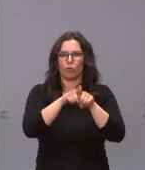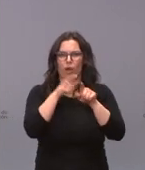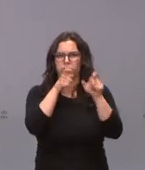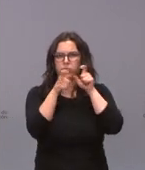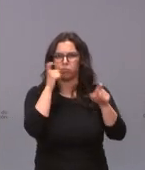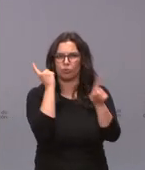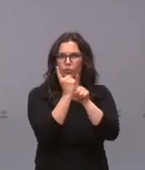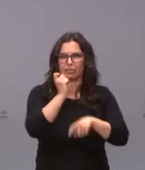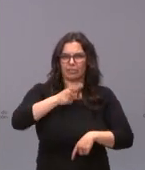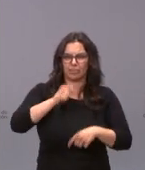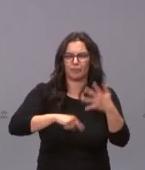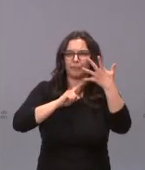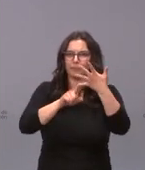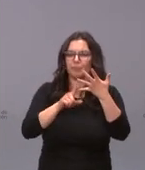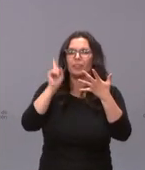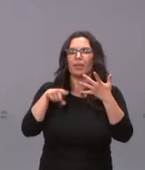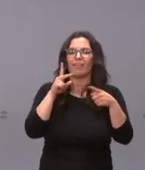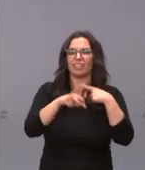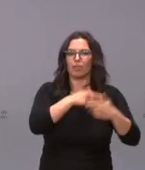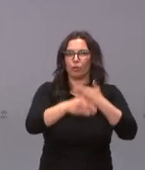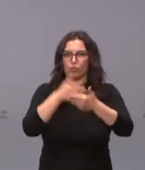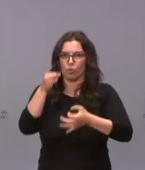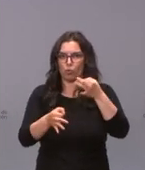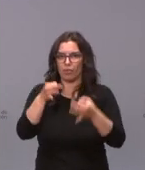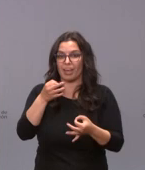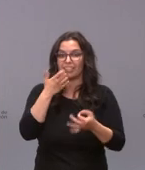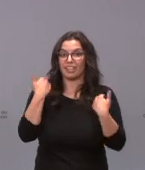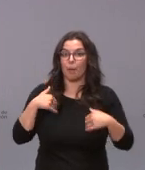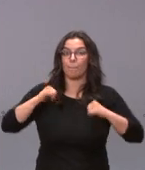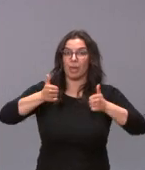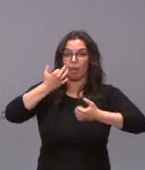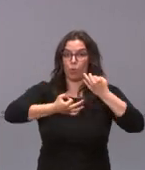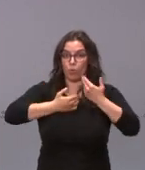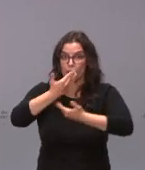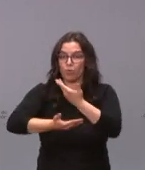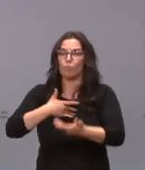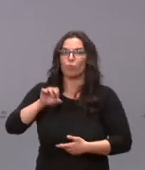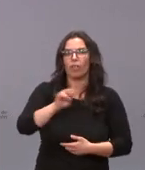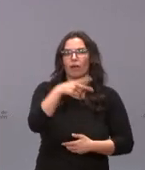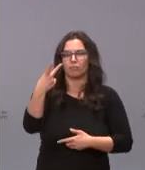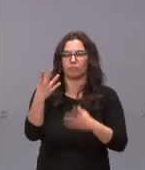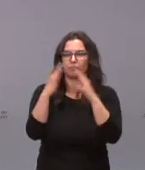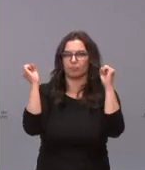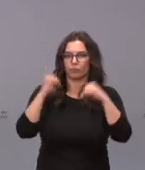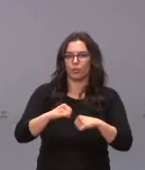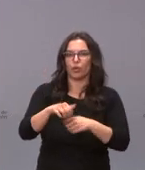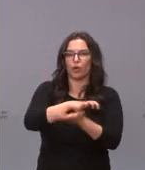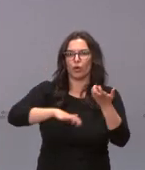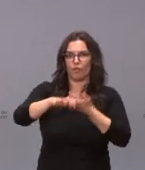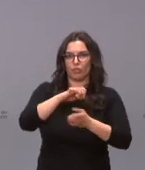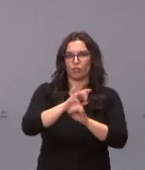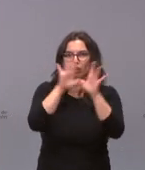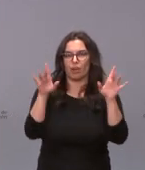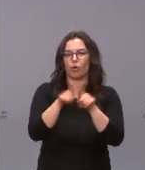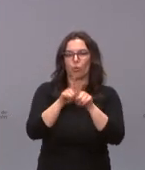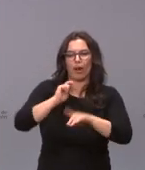quinto lugar, evitar procesos judiciales o bien, una vez iniciados estos, poder llegar a una resolución del conflicto entre las partes con el visto